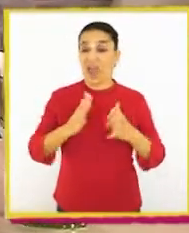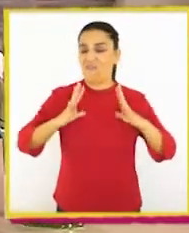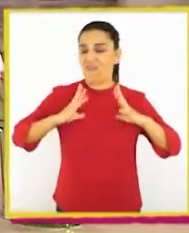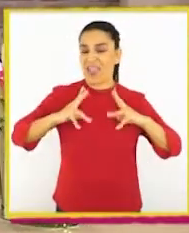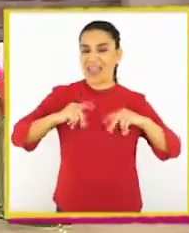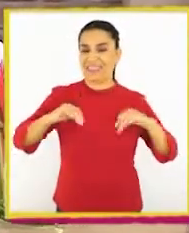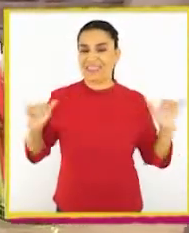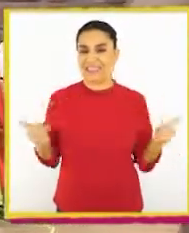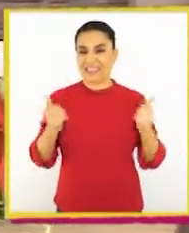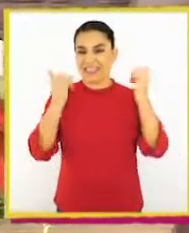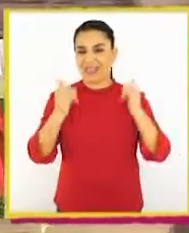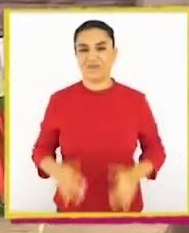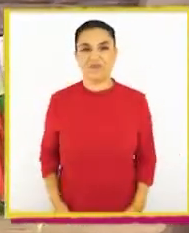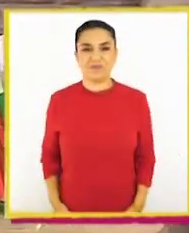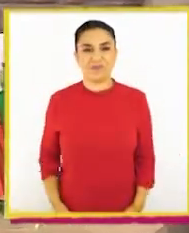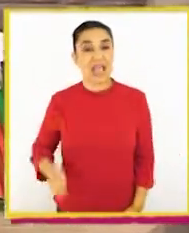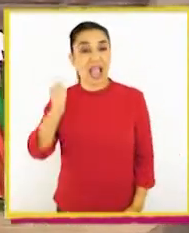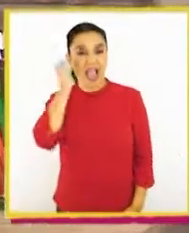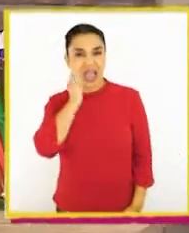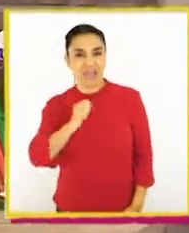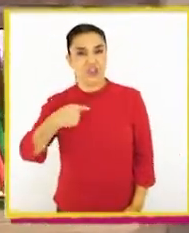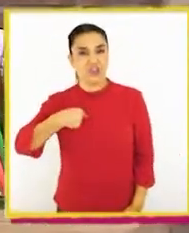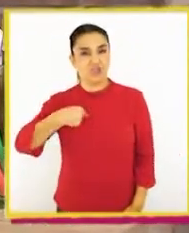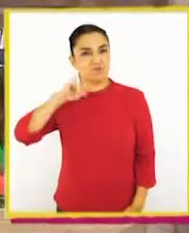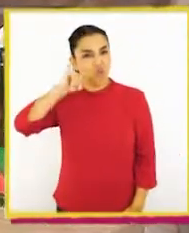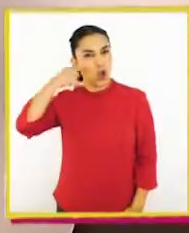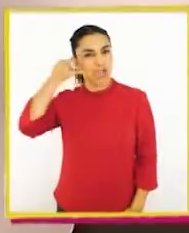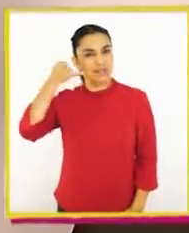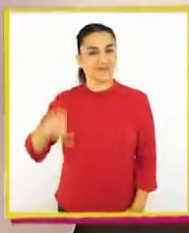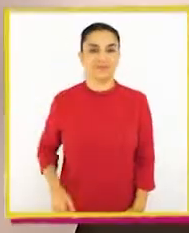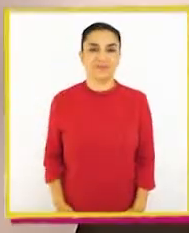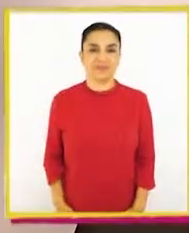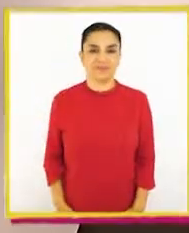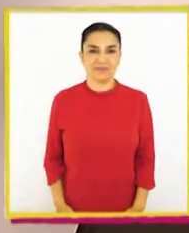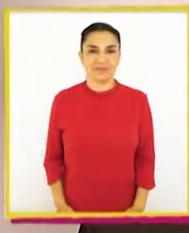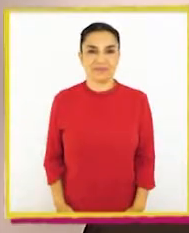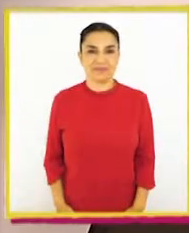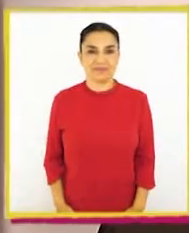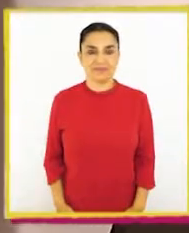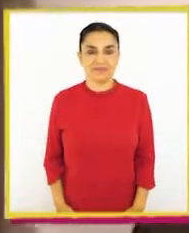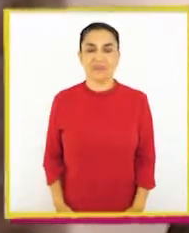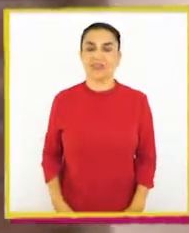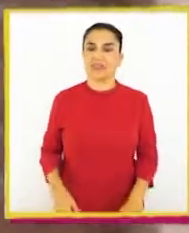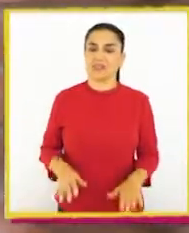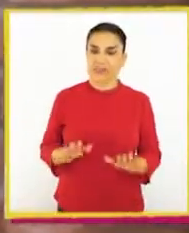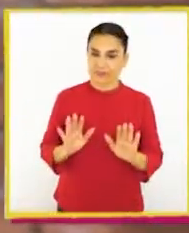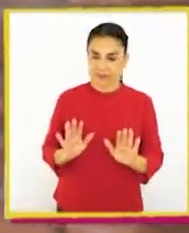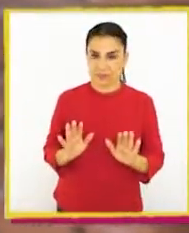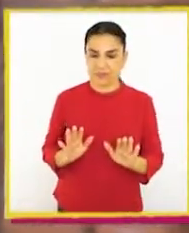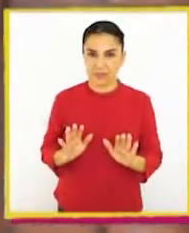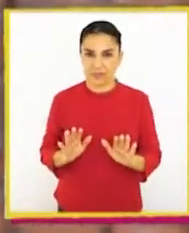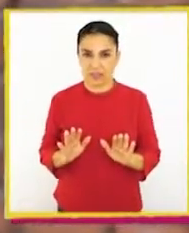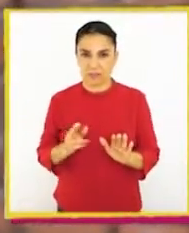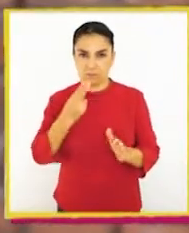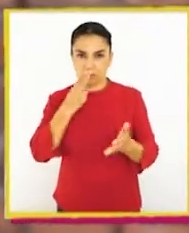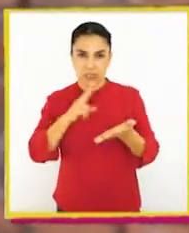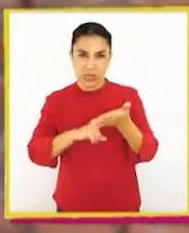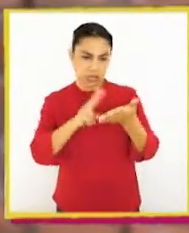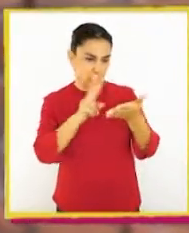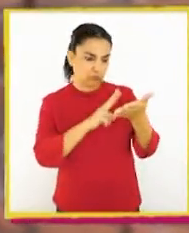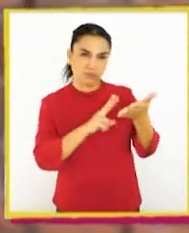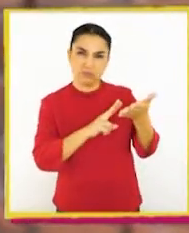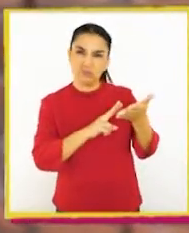feliz y entretenida. Cariños, Joaquín. A ver, a ver. ¿De qué se trata la carta?